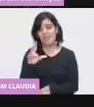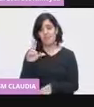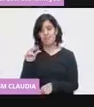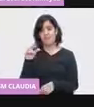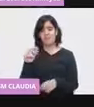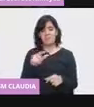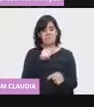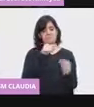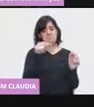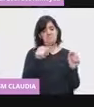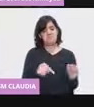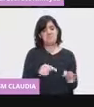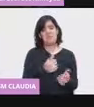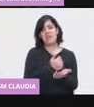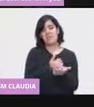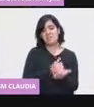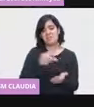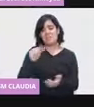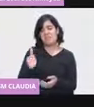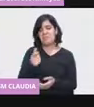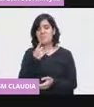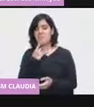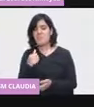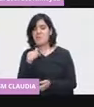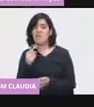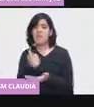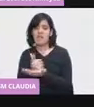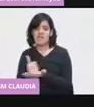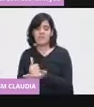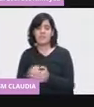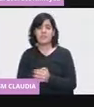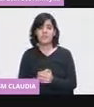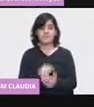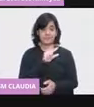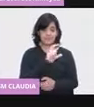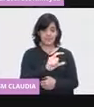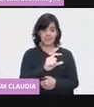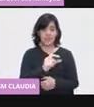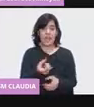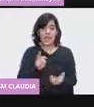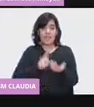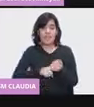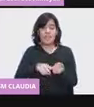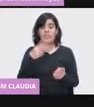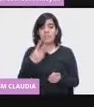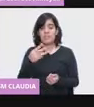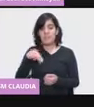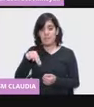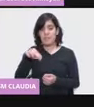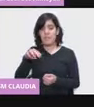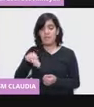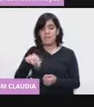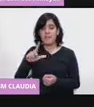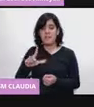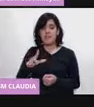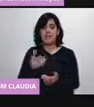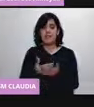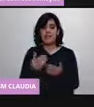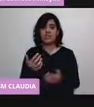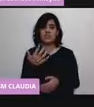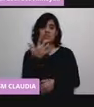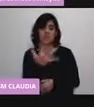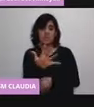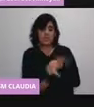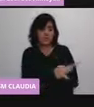Y el frasco ámpula tiene 3 mililitros, equivalente a 5 dosis, porque